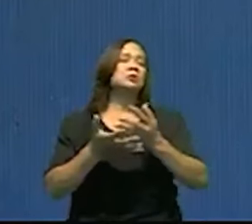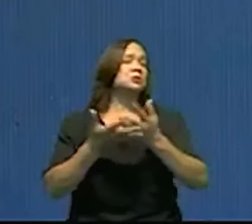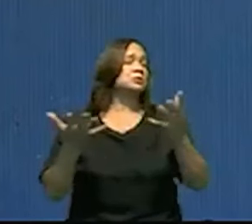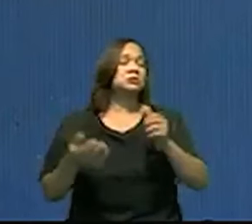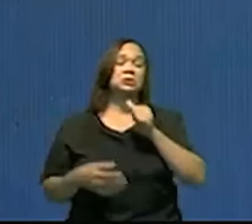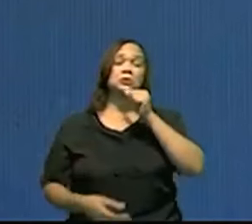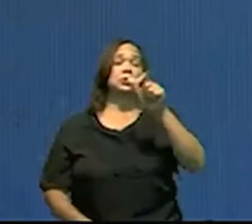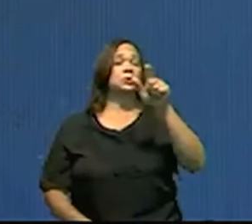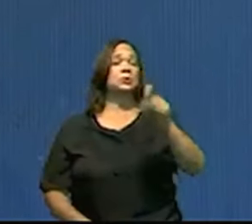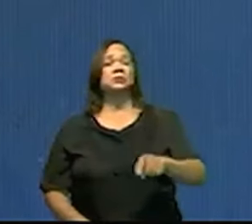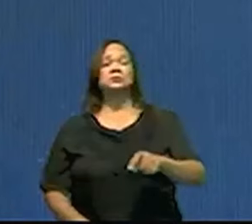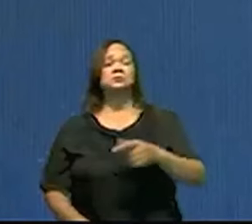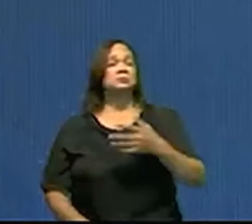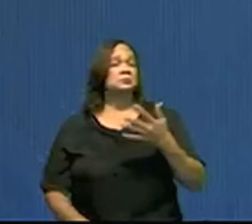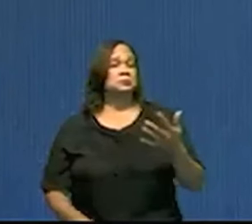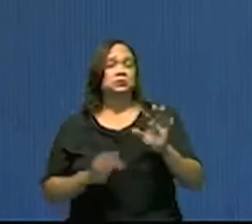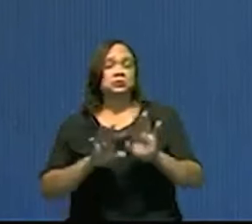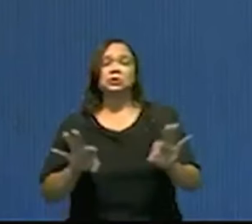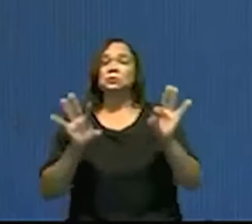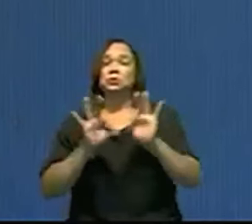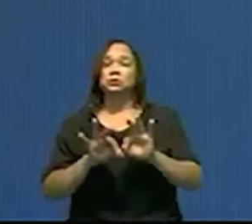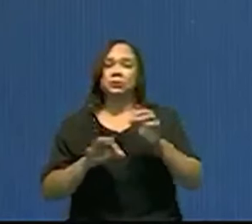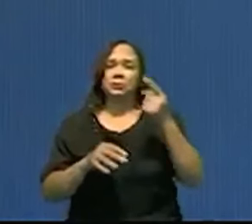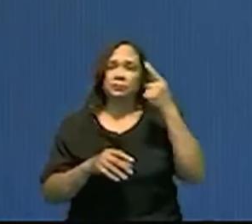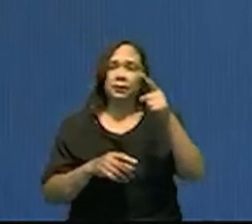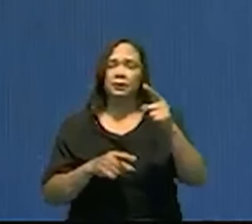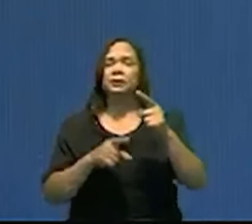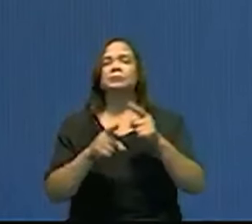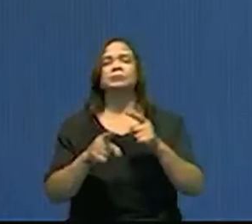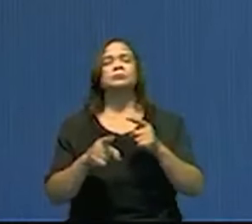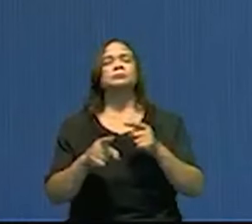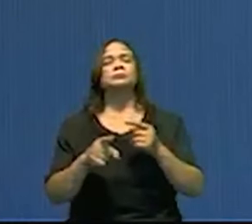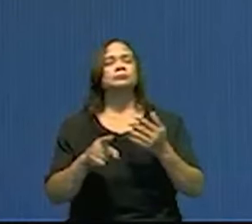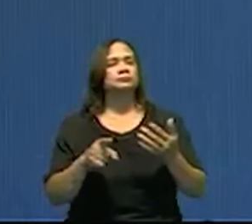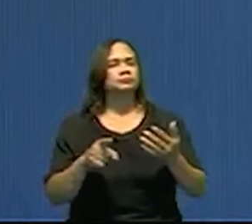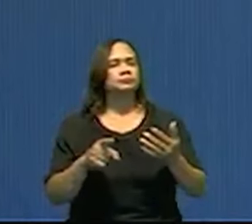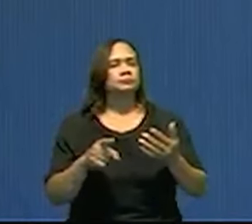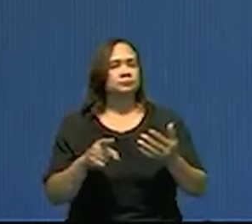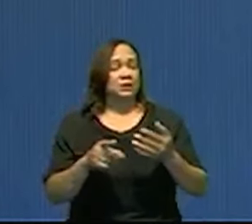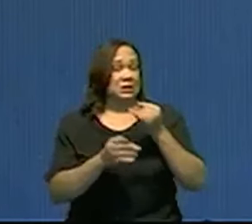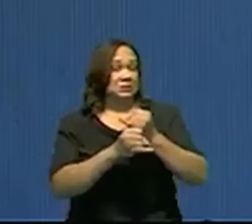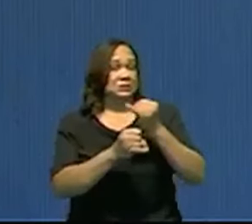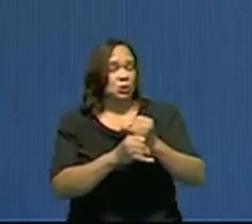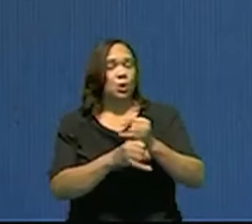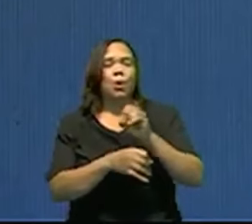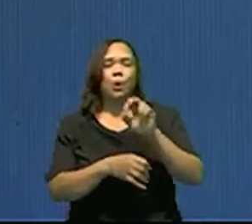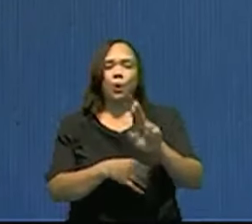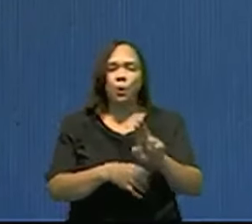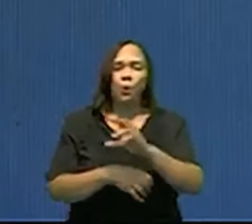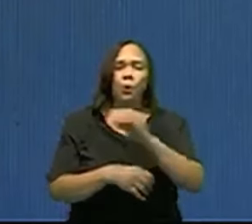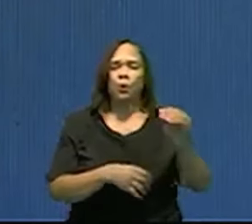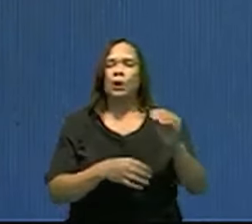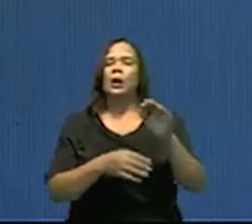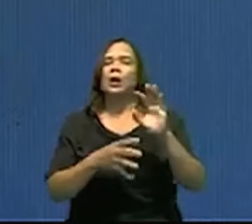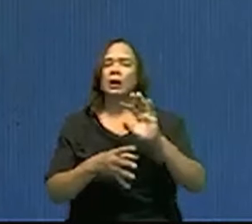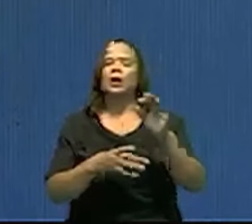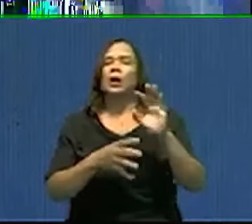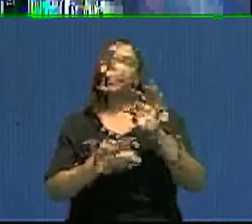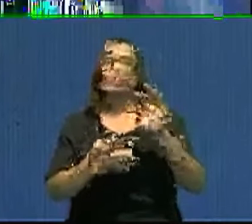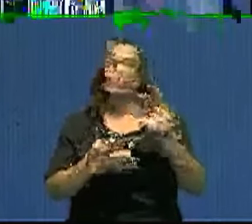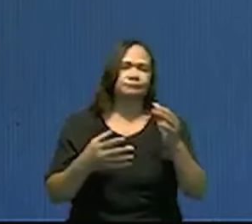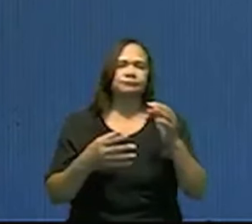que no necesariamente quizás son importantes para esa institución o para el funcionario